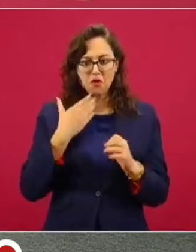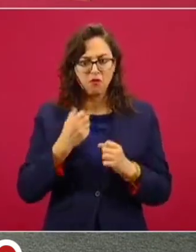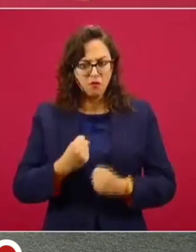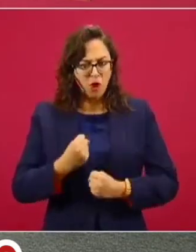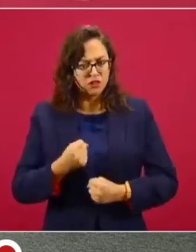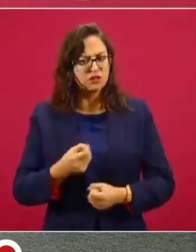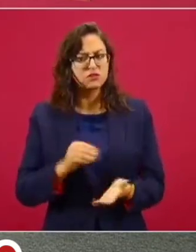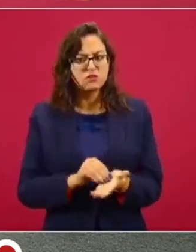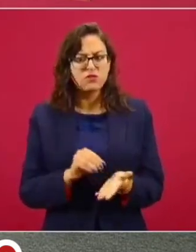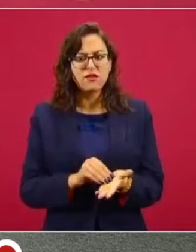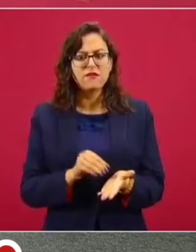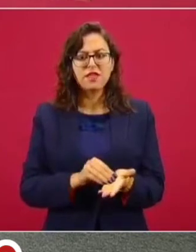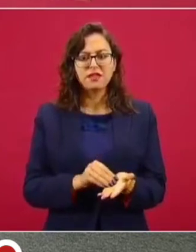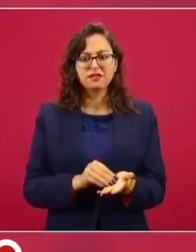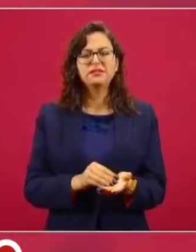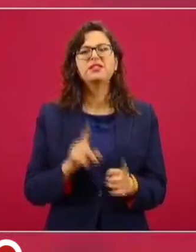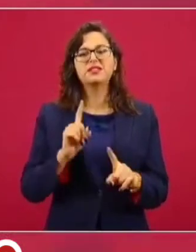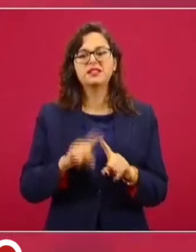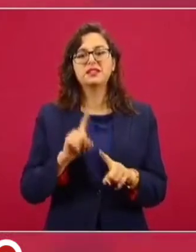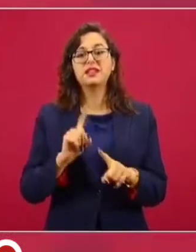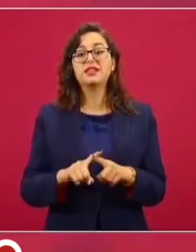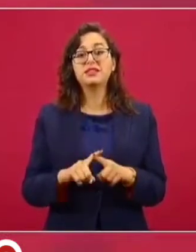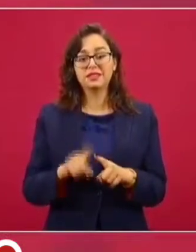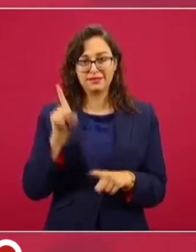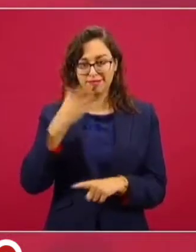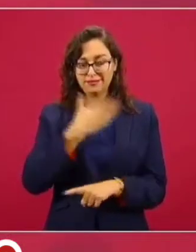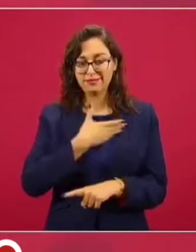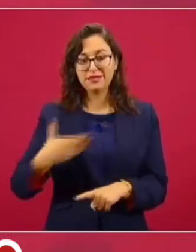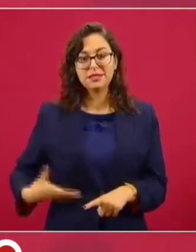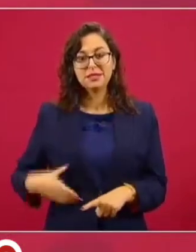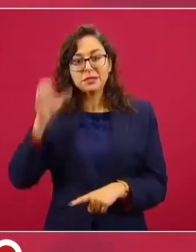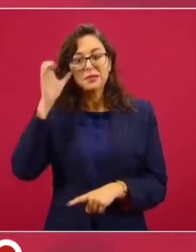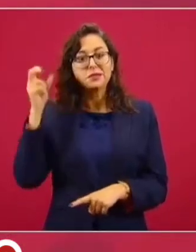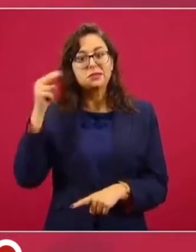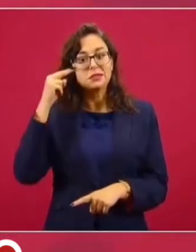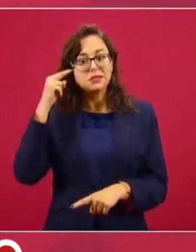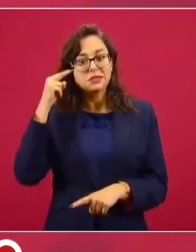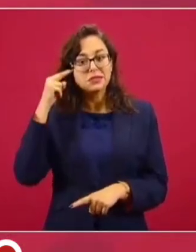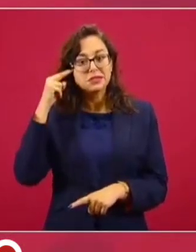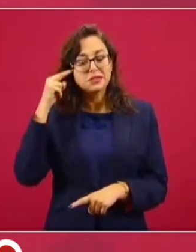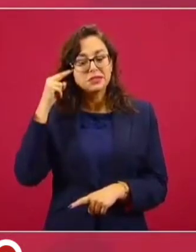El presidente China es una persona ya